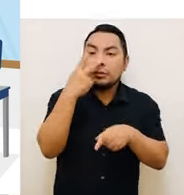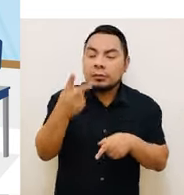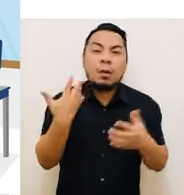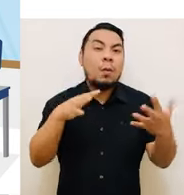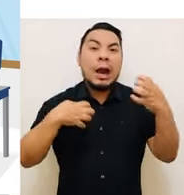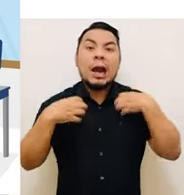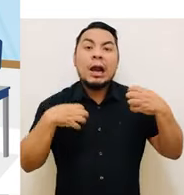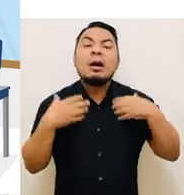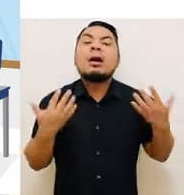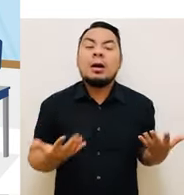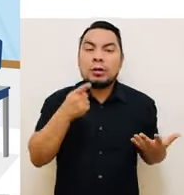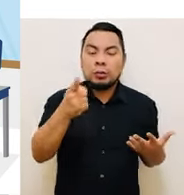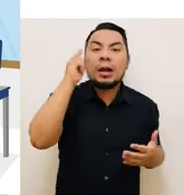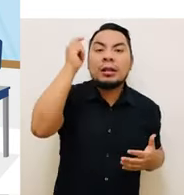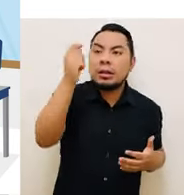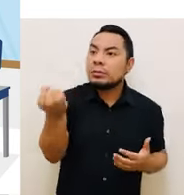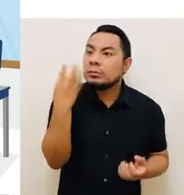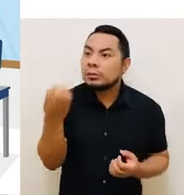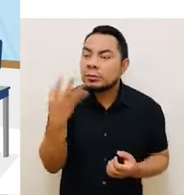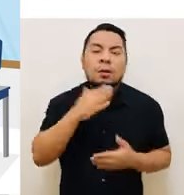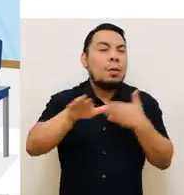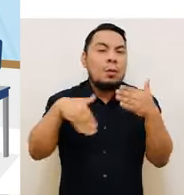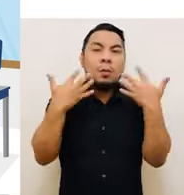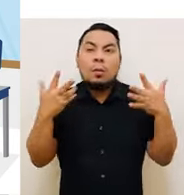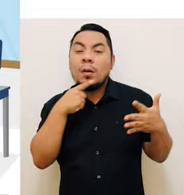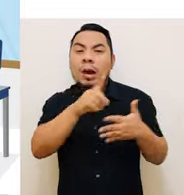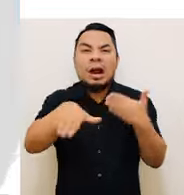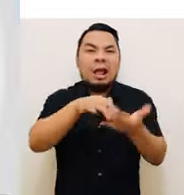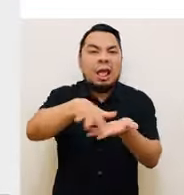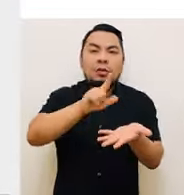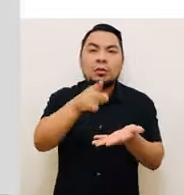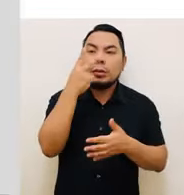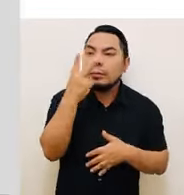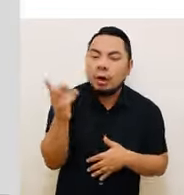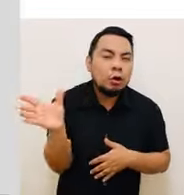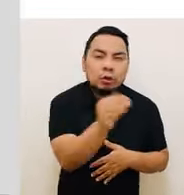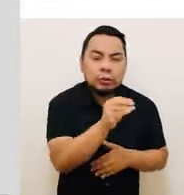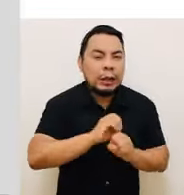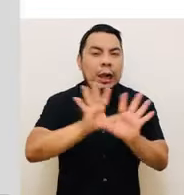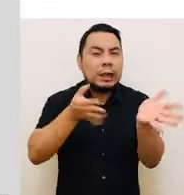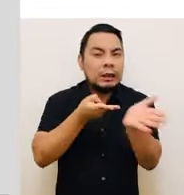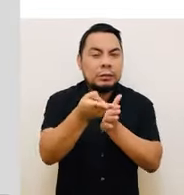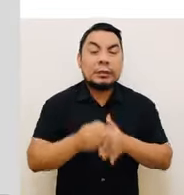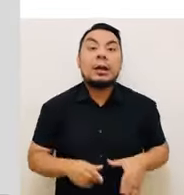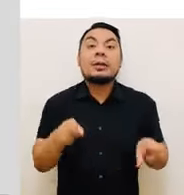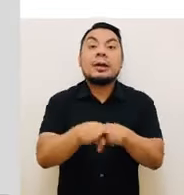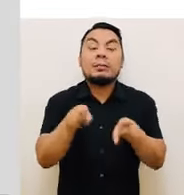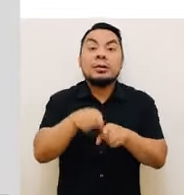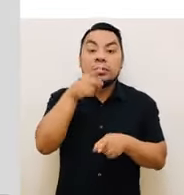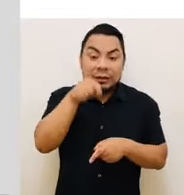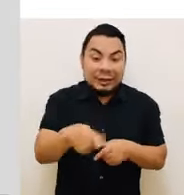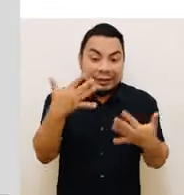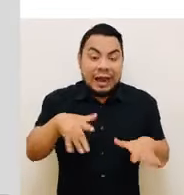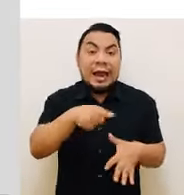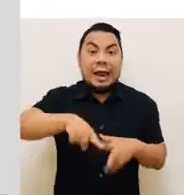ante los actos que hayas presenciado que atenten contra la transparencia del proceso. Finalmente, firmar el acta de